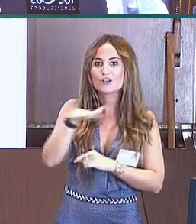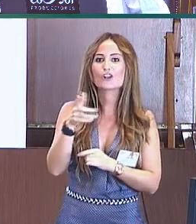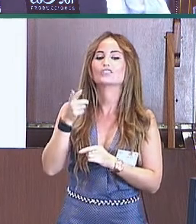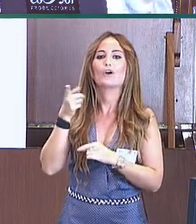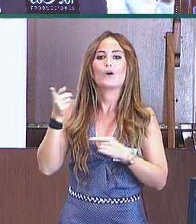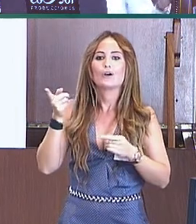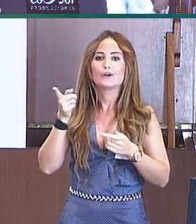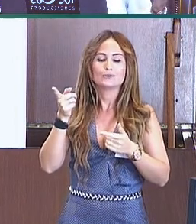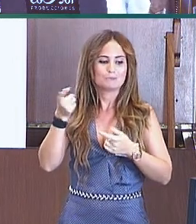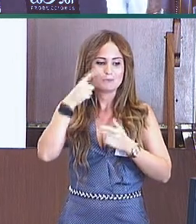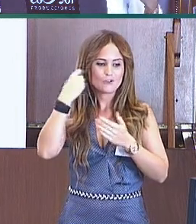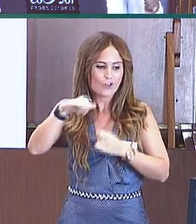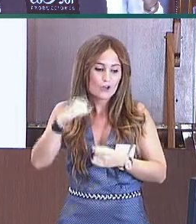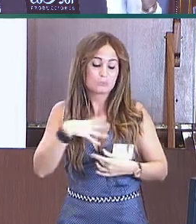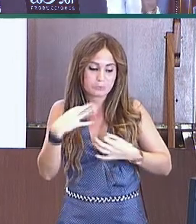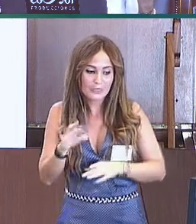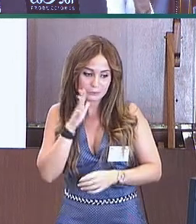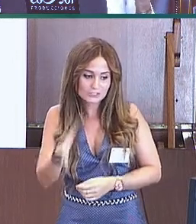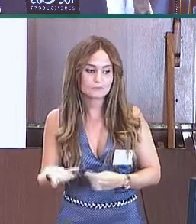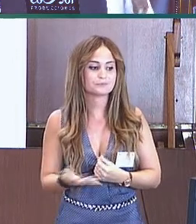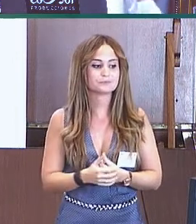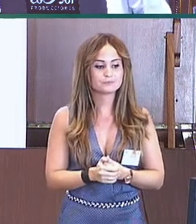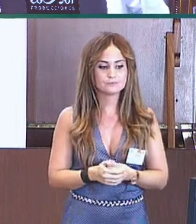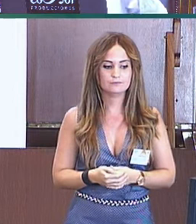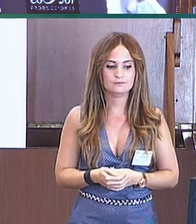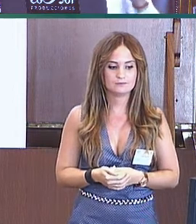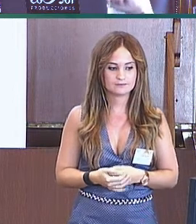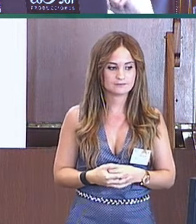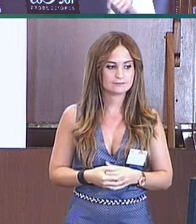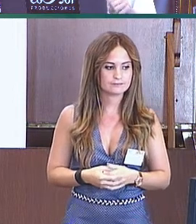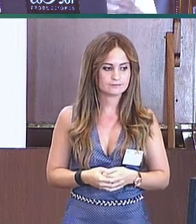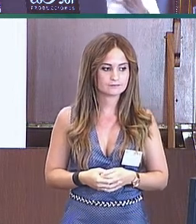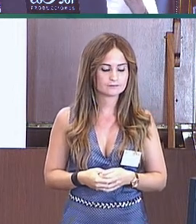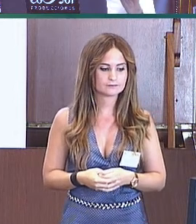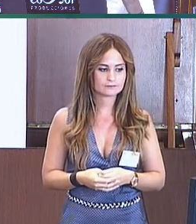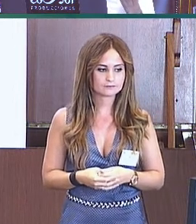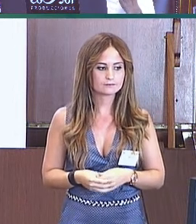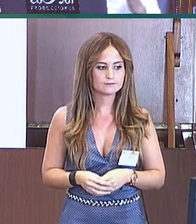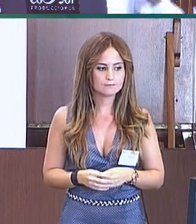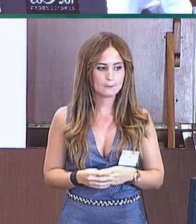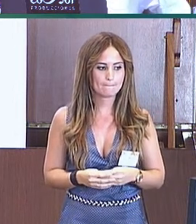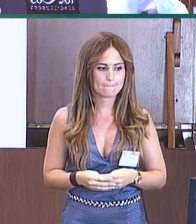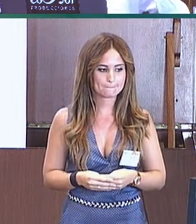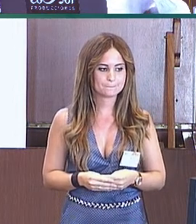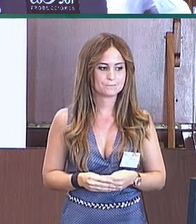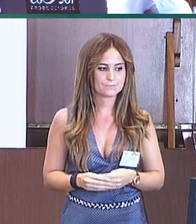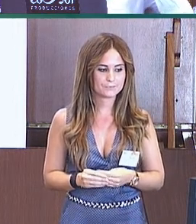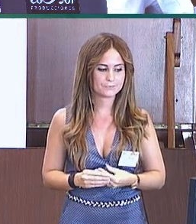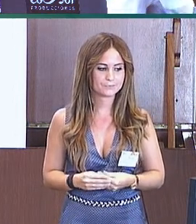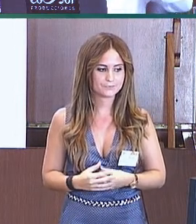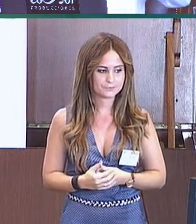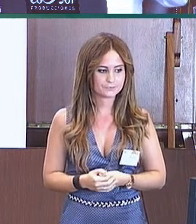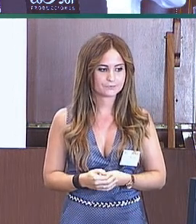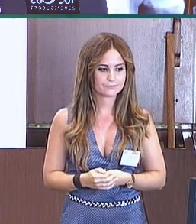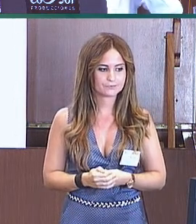registro de la niña que parece que tiene un retraso en el desarrollo del lenguaje. Y eso puede hacer que nos parezca que las